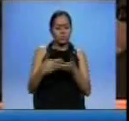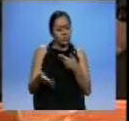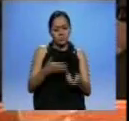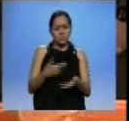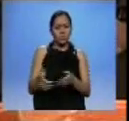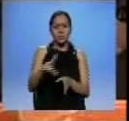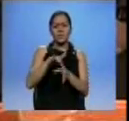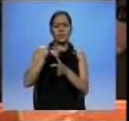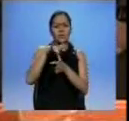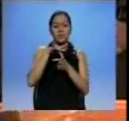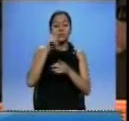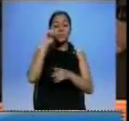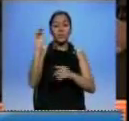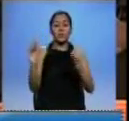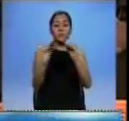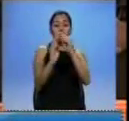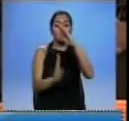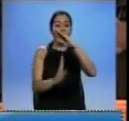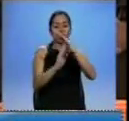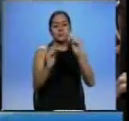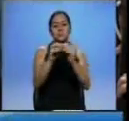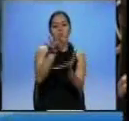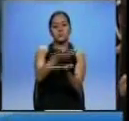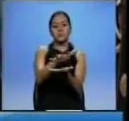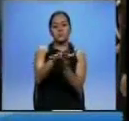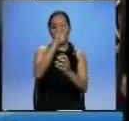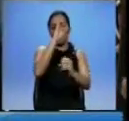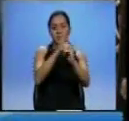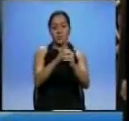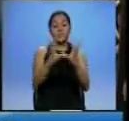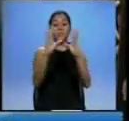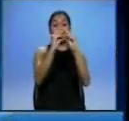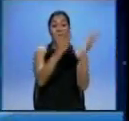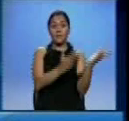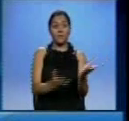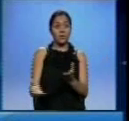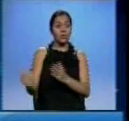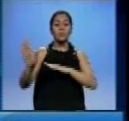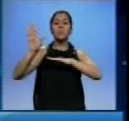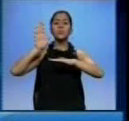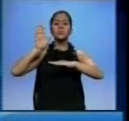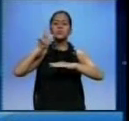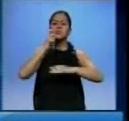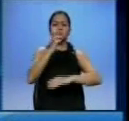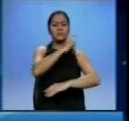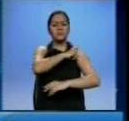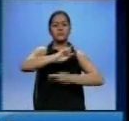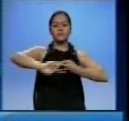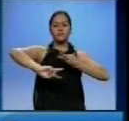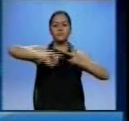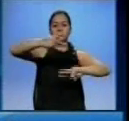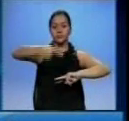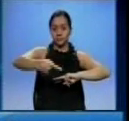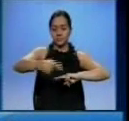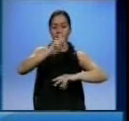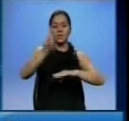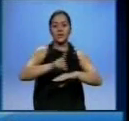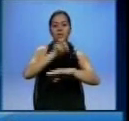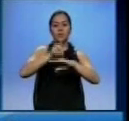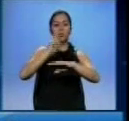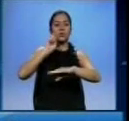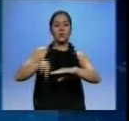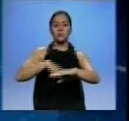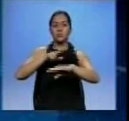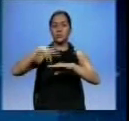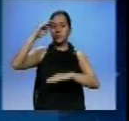todo, por la paz y la tranquilidad. En la ceremonia fueron posesionados el coronel Edison Barrera como director nacional